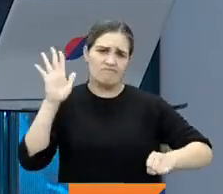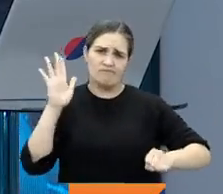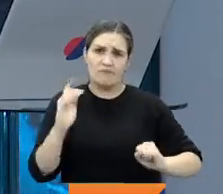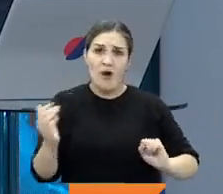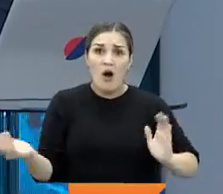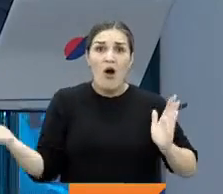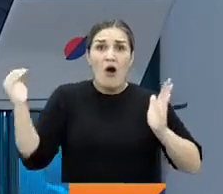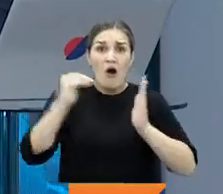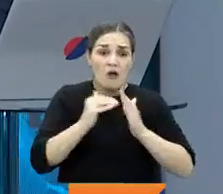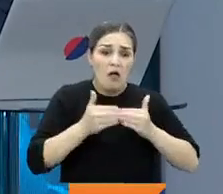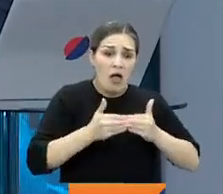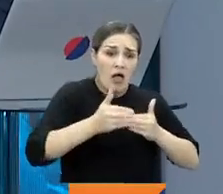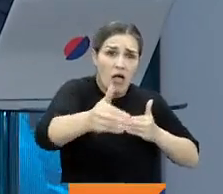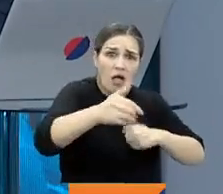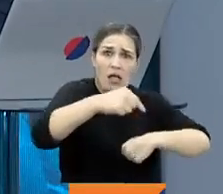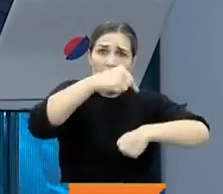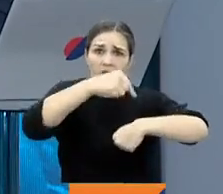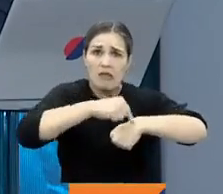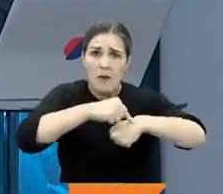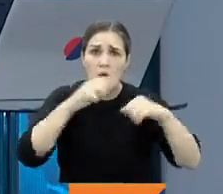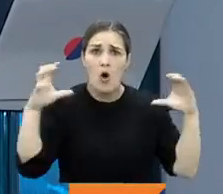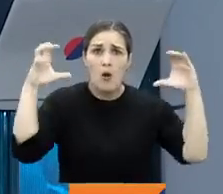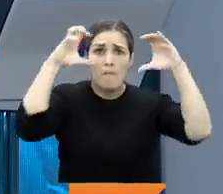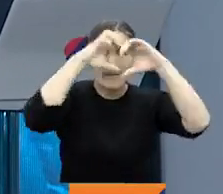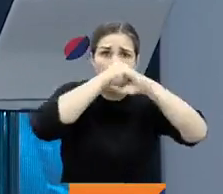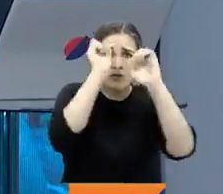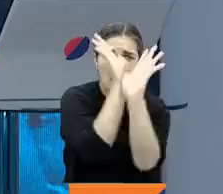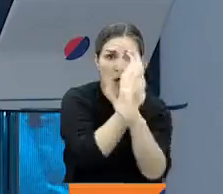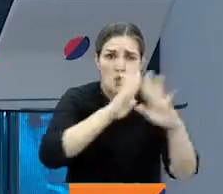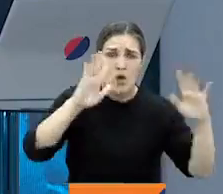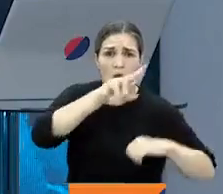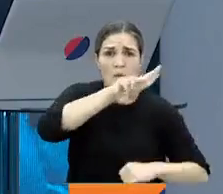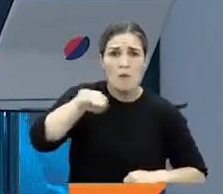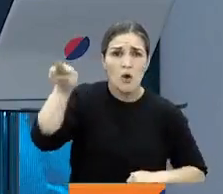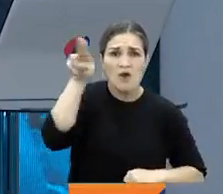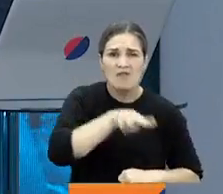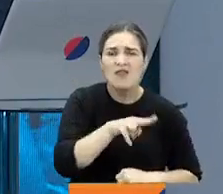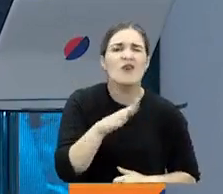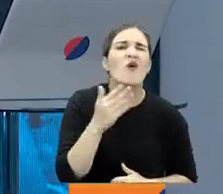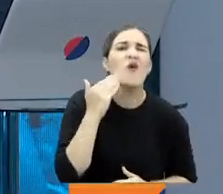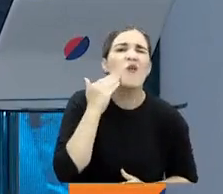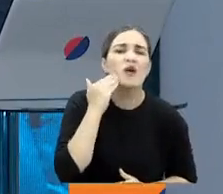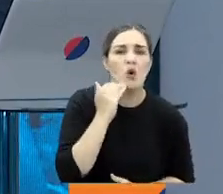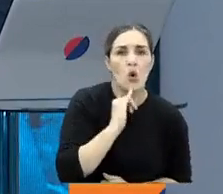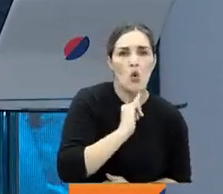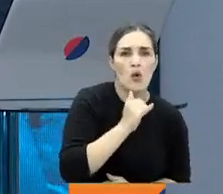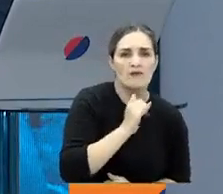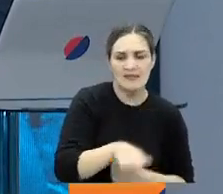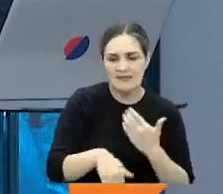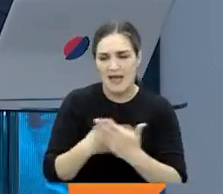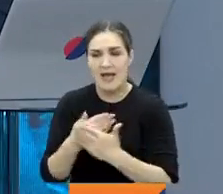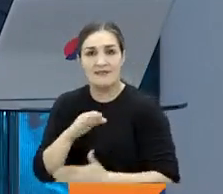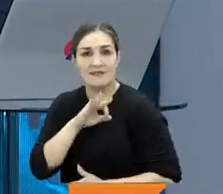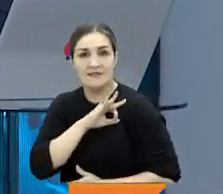el parrillero en moto en la noche y madrugada, recordemos, de jueves a sábado hasta diciembre del 2022.